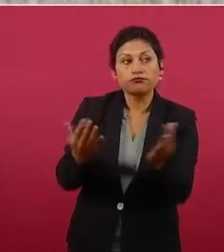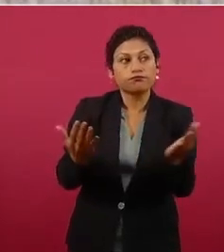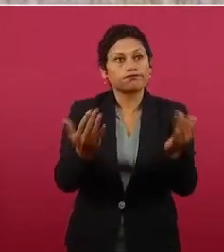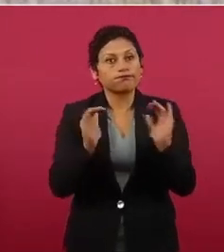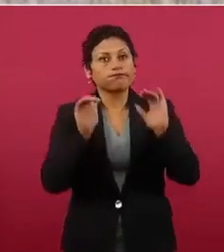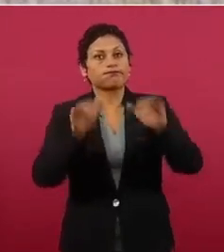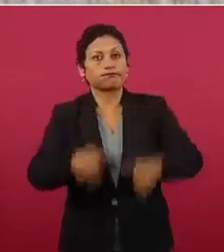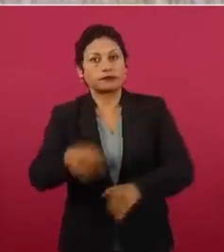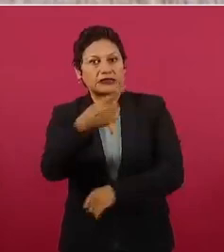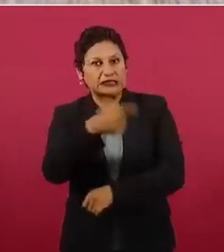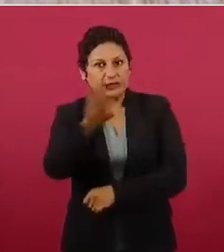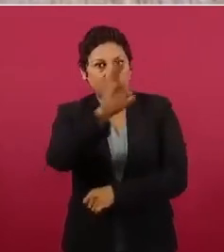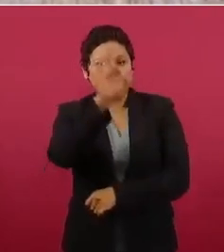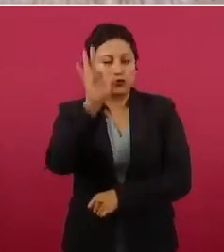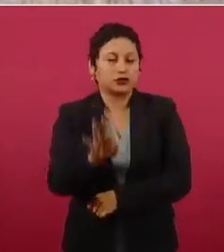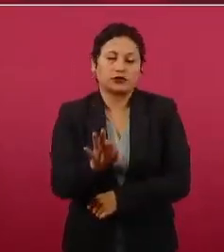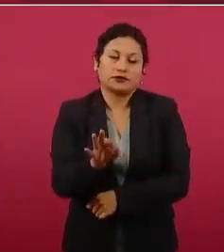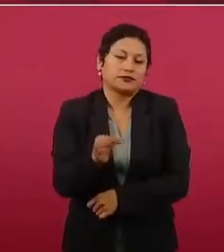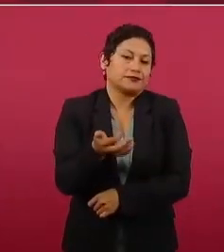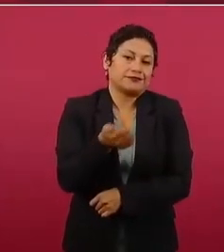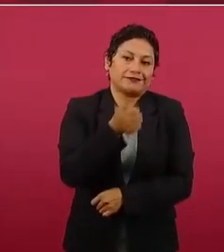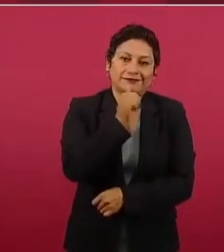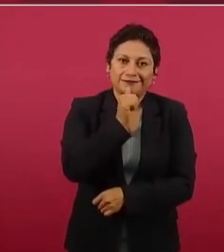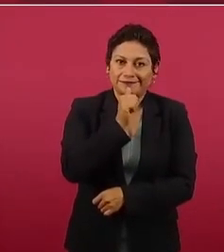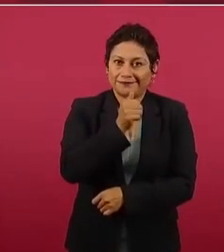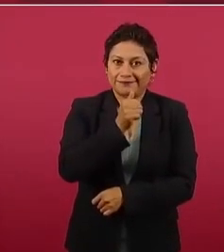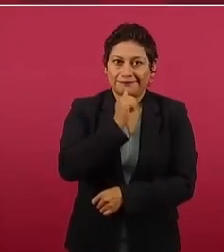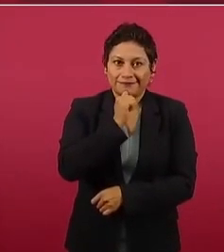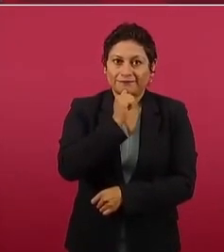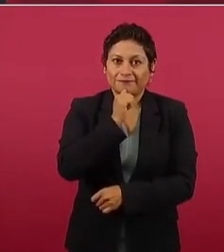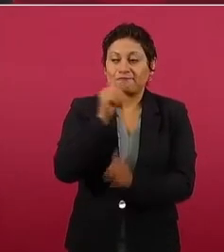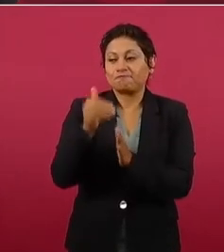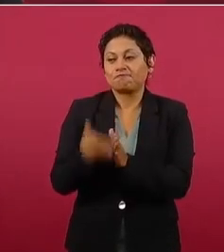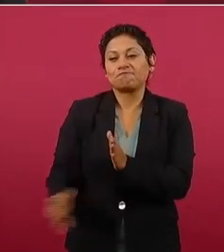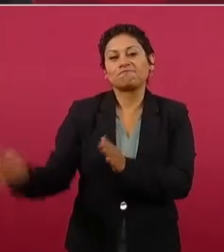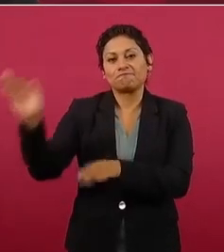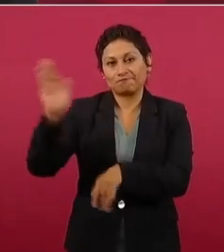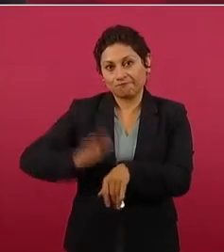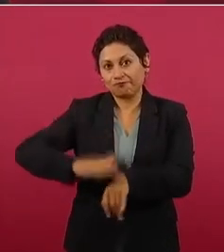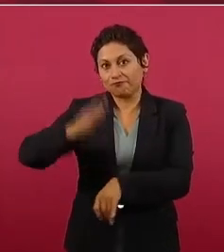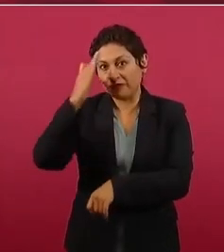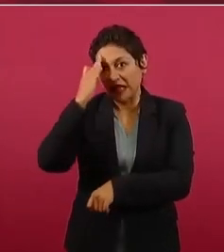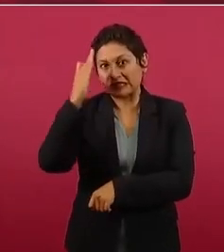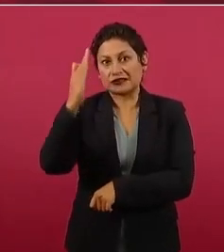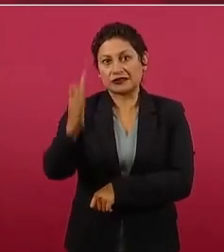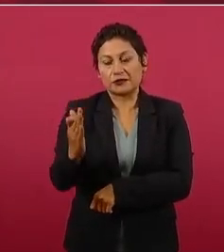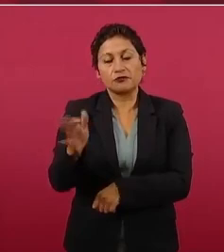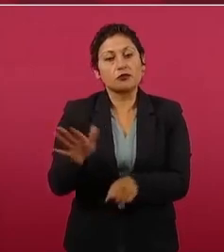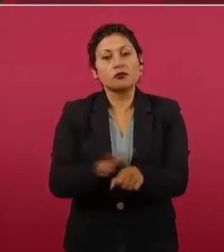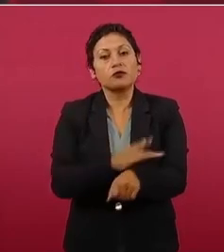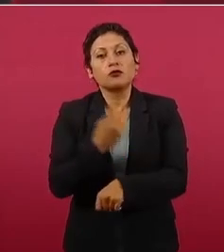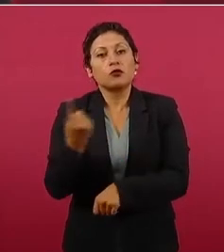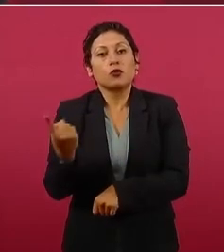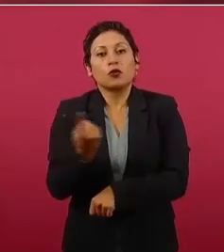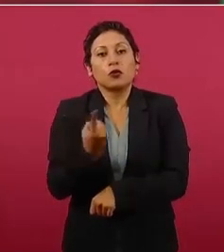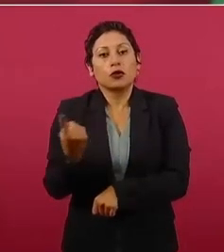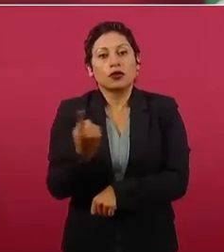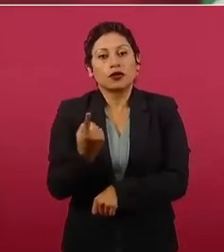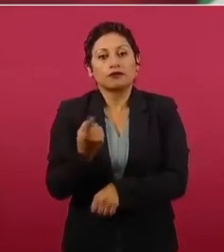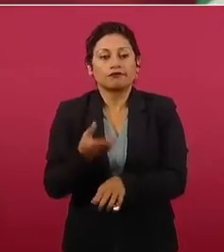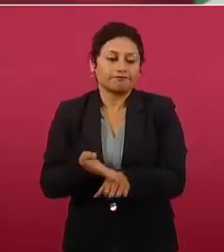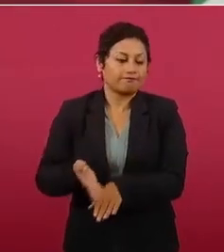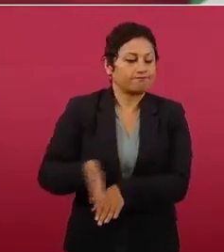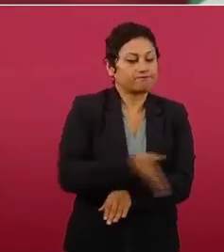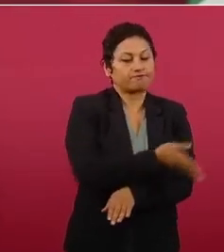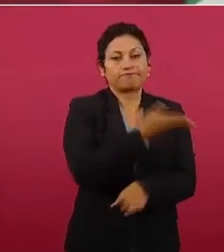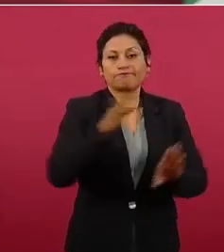necesitar más tiempo todo eso fue el daño que causó la política